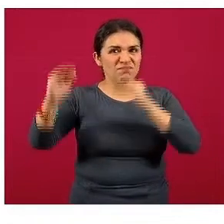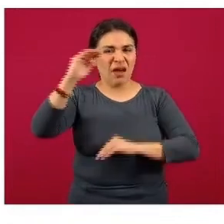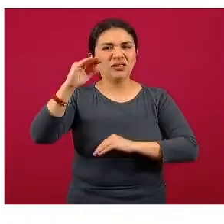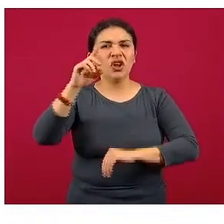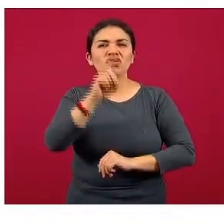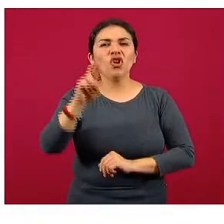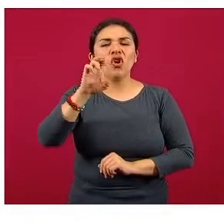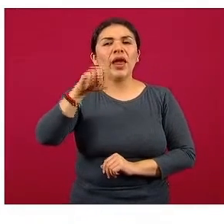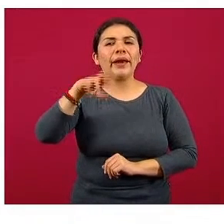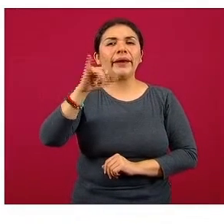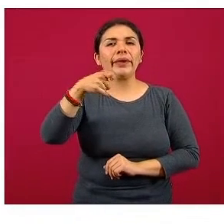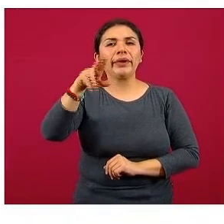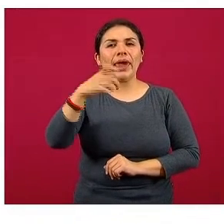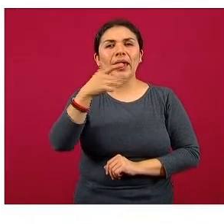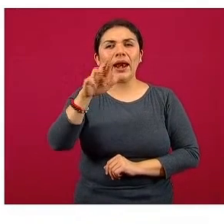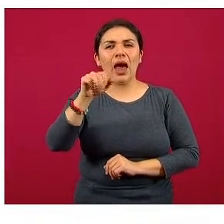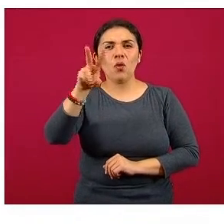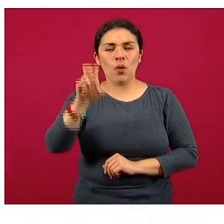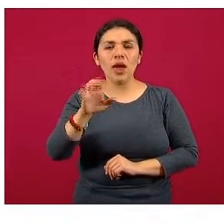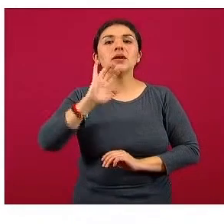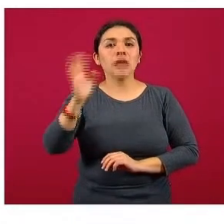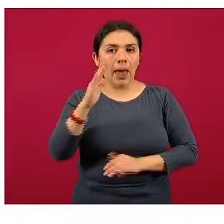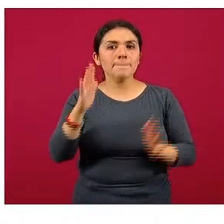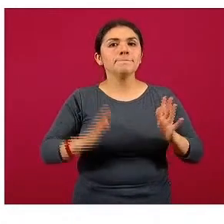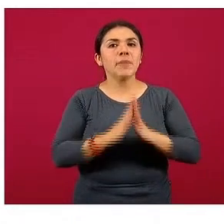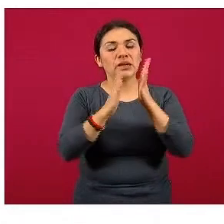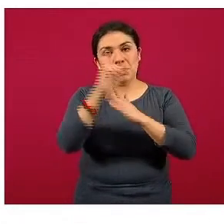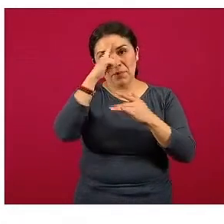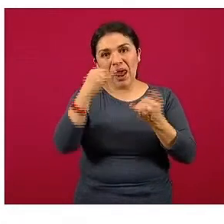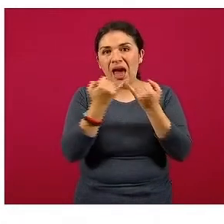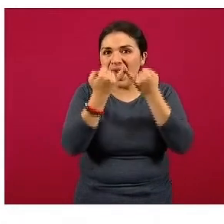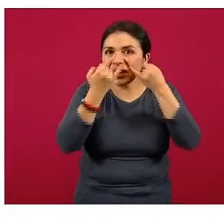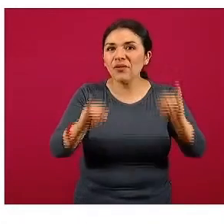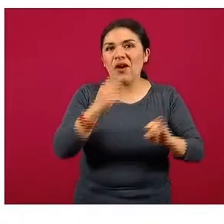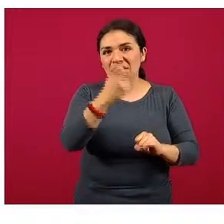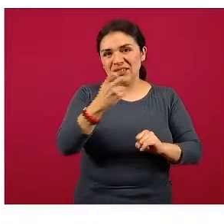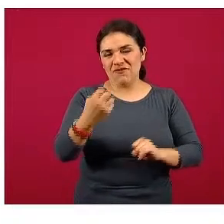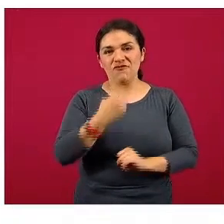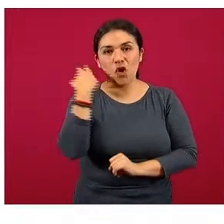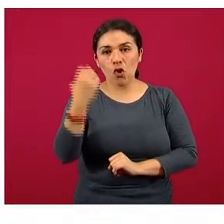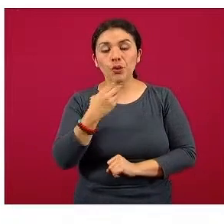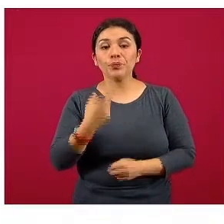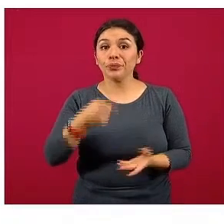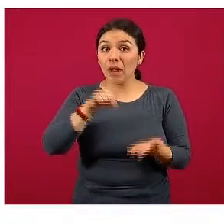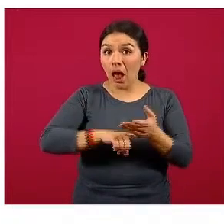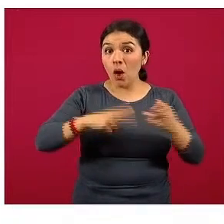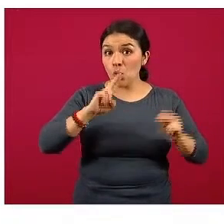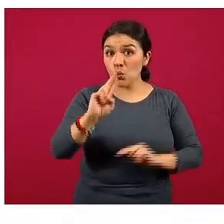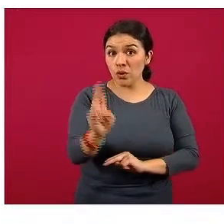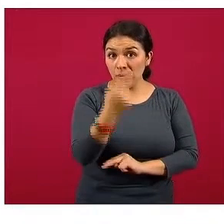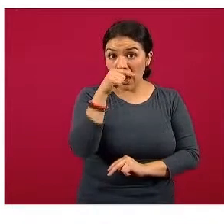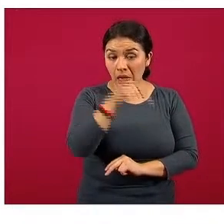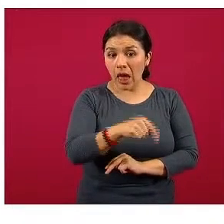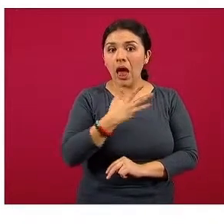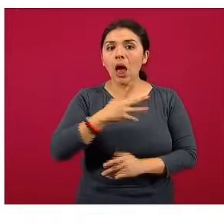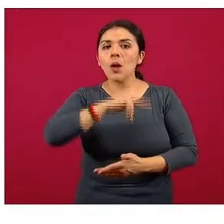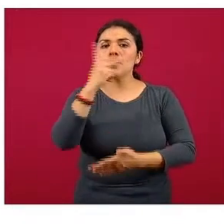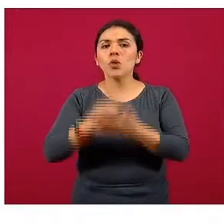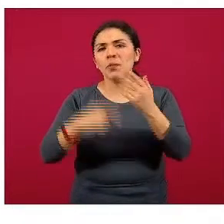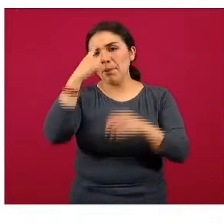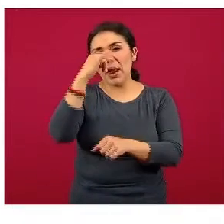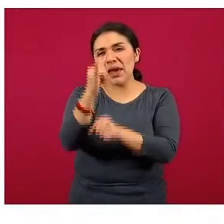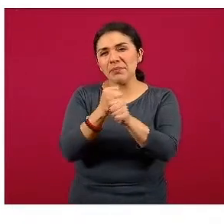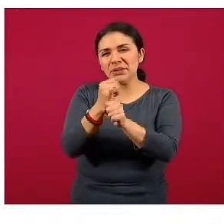Enrique Graue, participó en la apertura de este foro. Dentro de la universidad también el Programa Universitario de